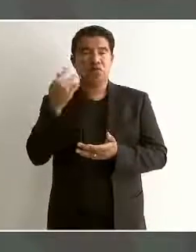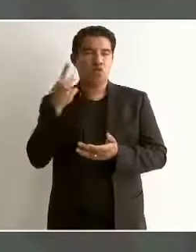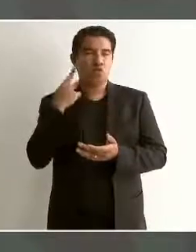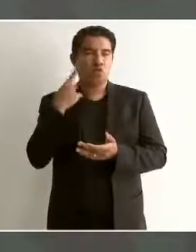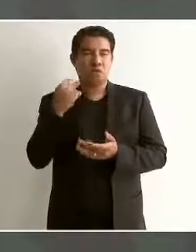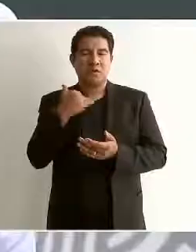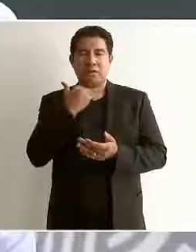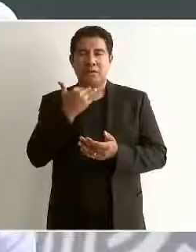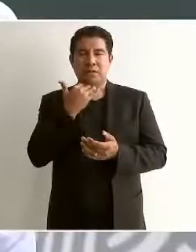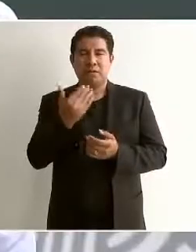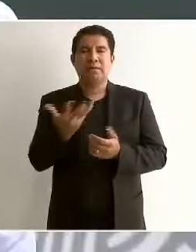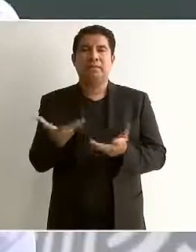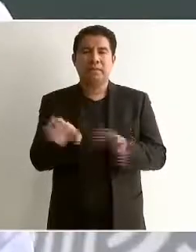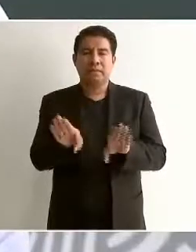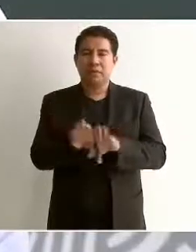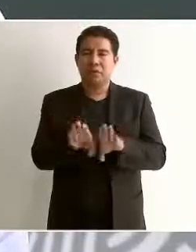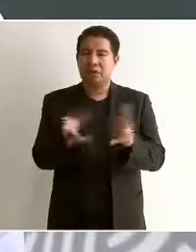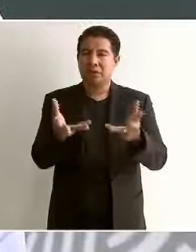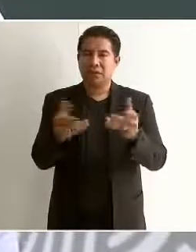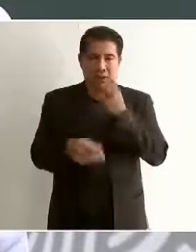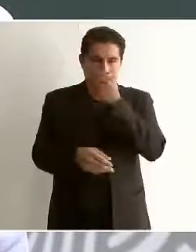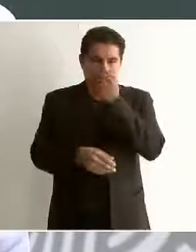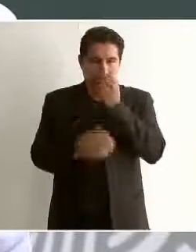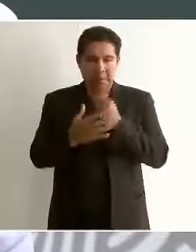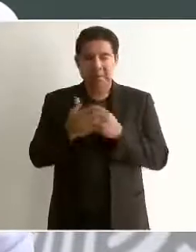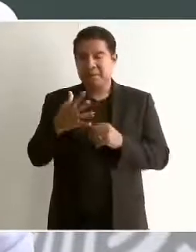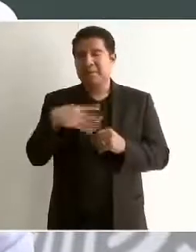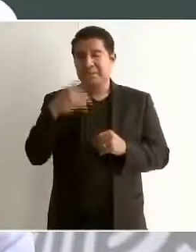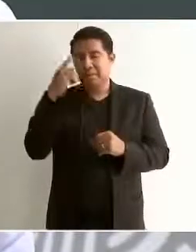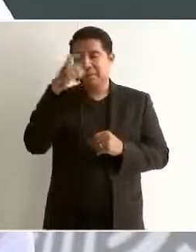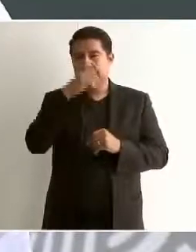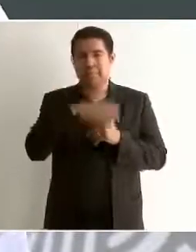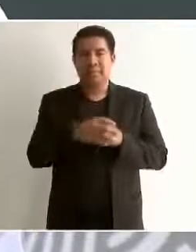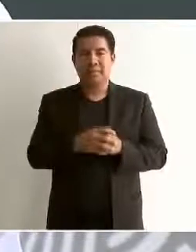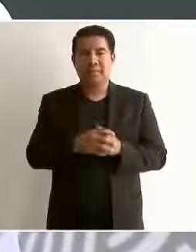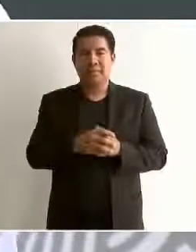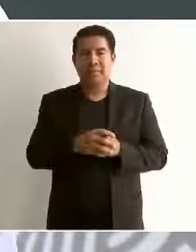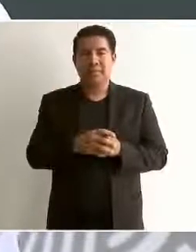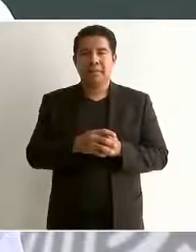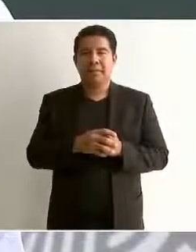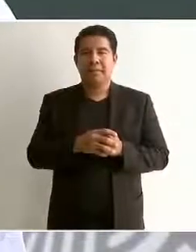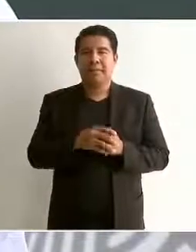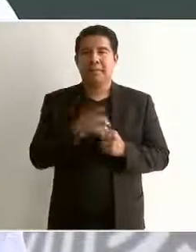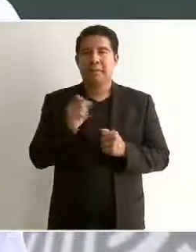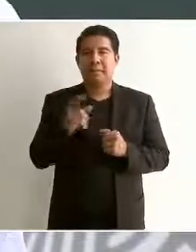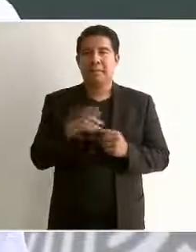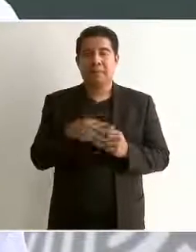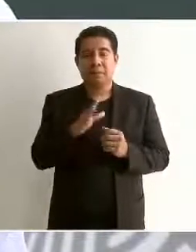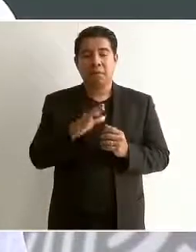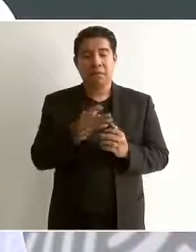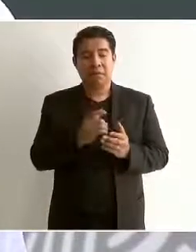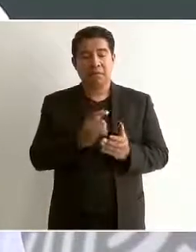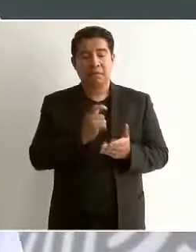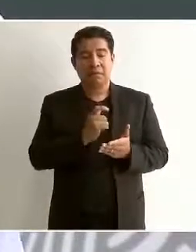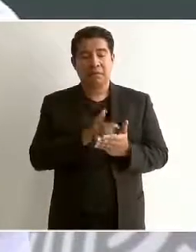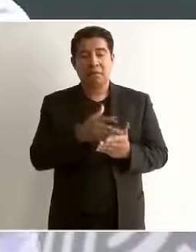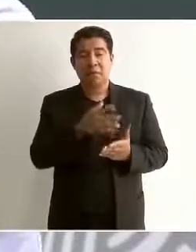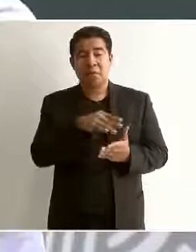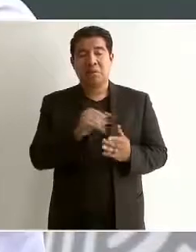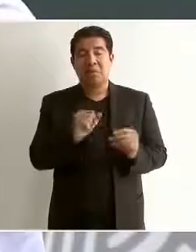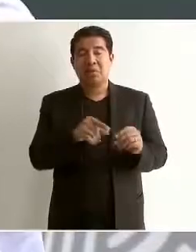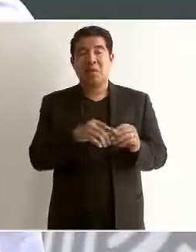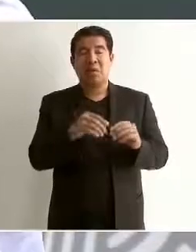era antes? ya va a ser muy difícil ¿cómo le van a hacer para volverle a dar dinero a los medios de información?